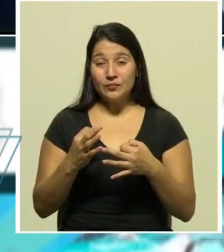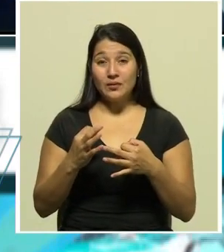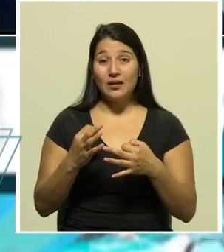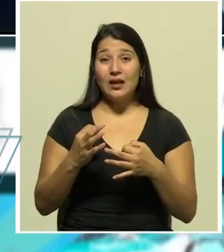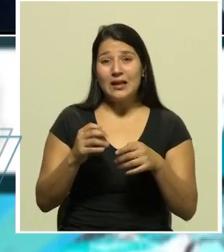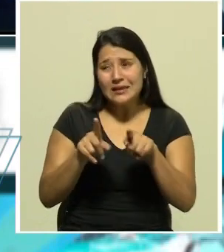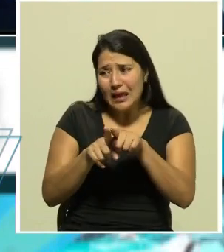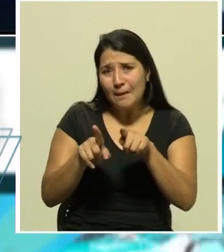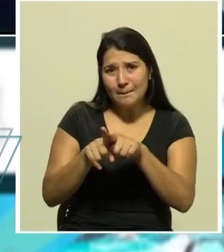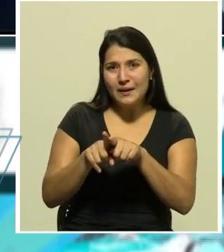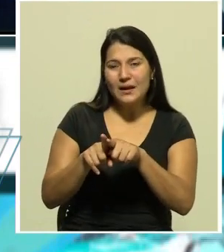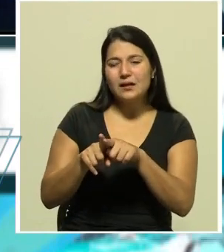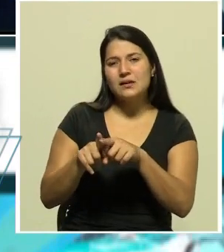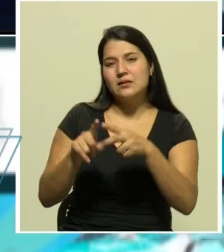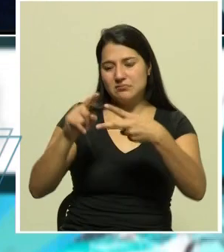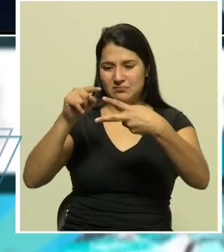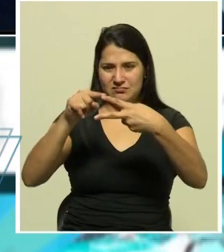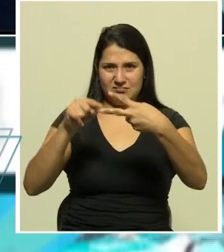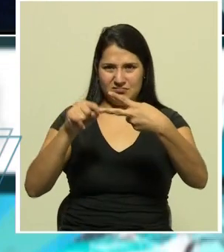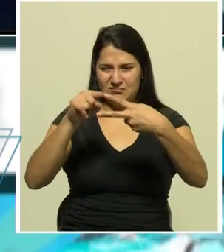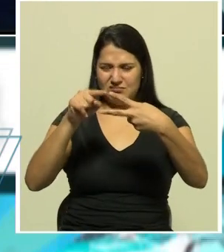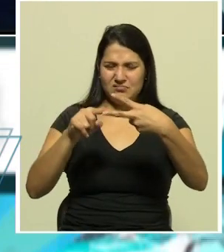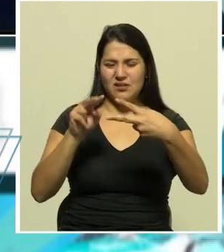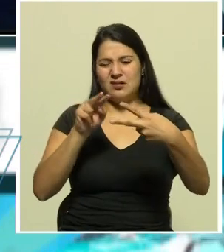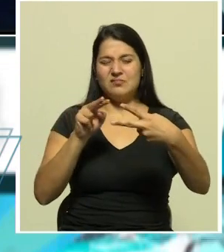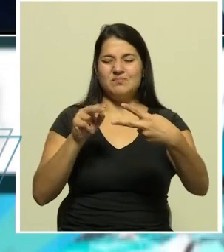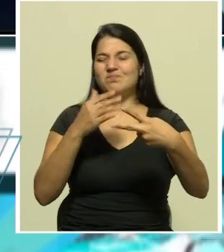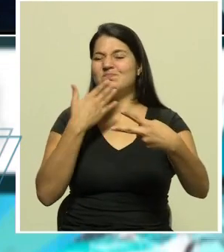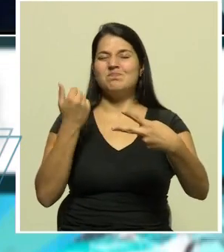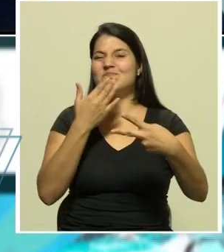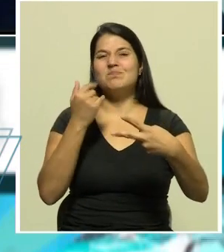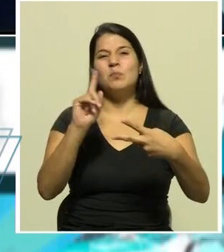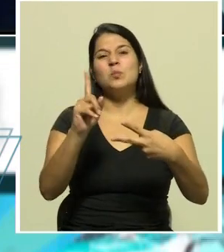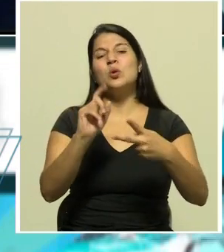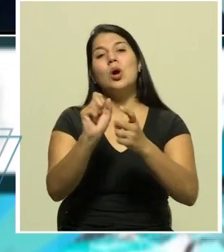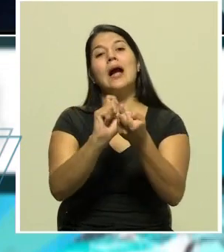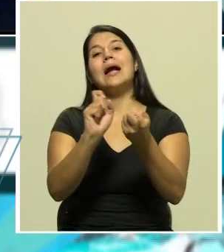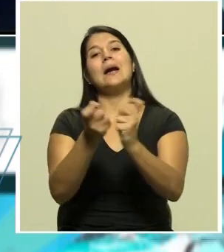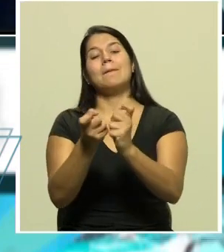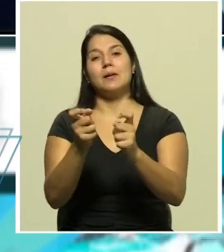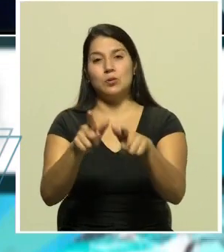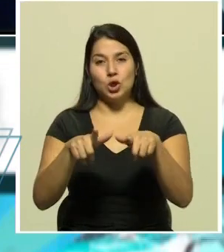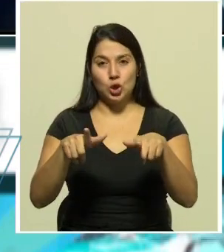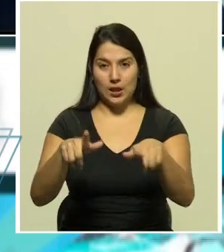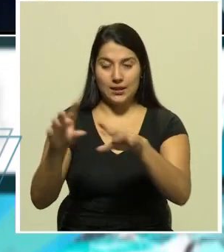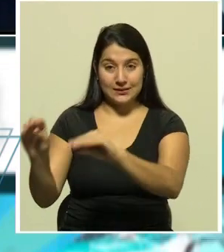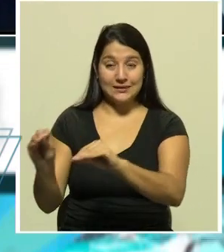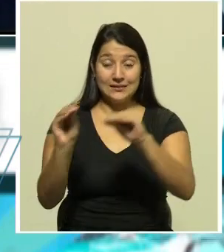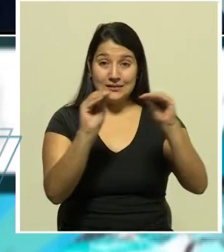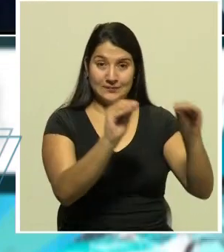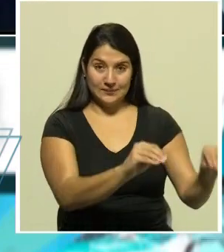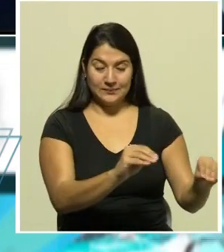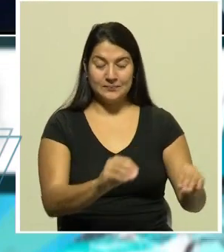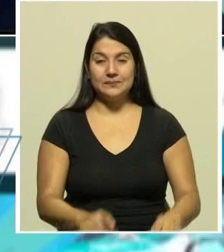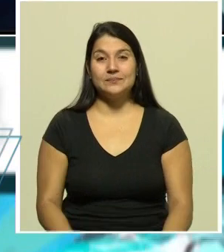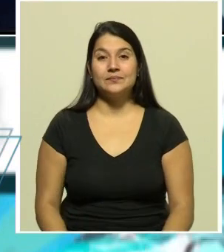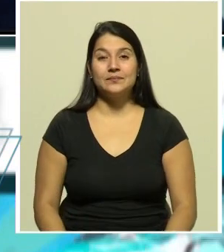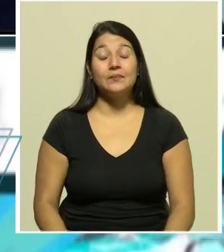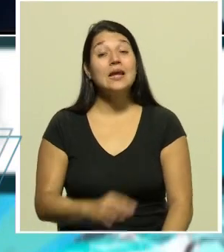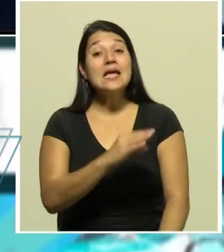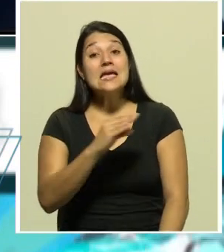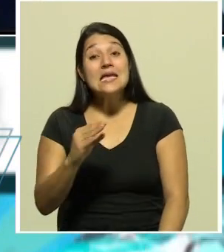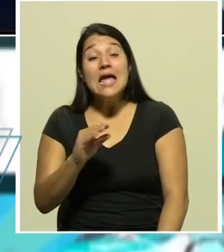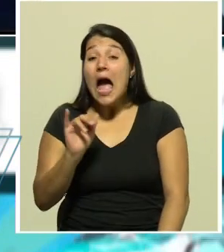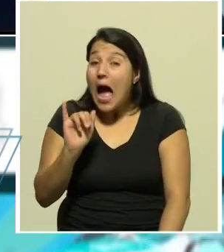se encontraron dentro de la instalación que iba a usarse como albergue temporal hubo que trasladarnos y aquí